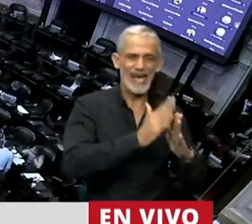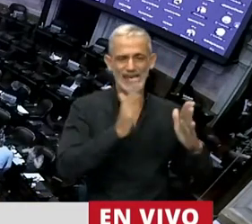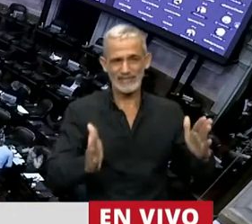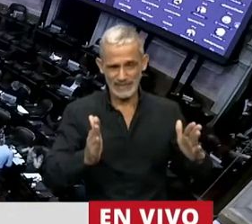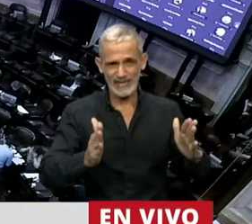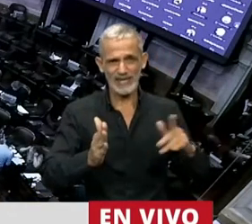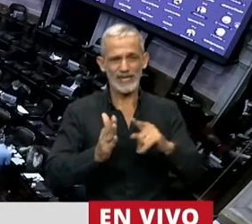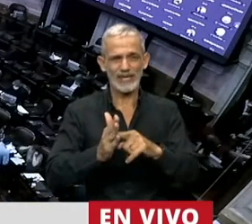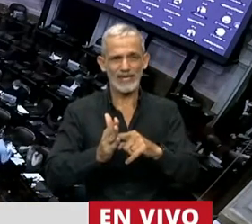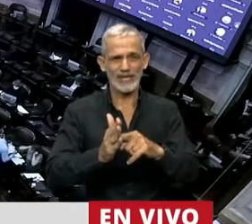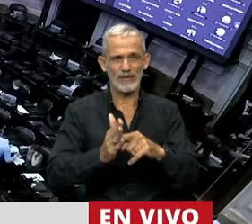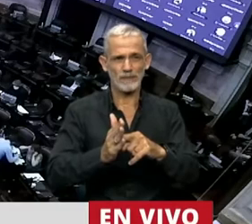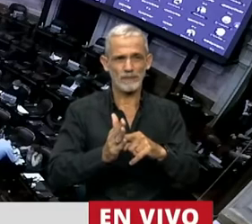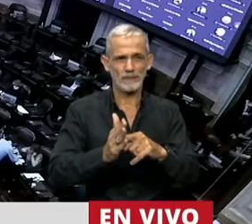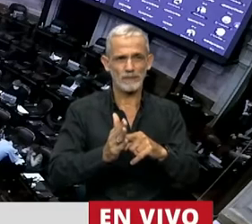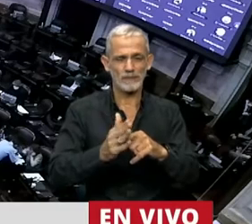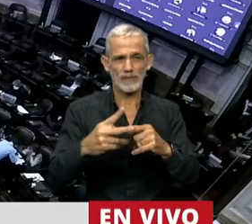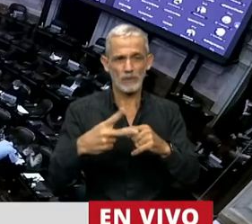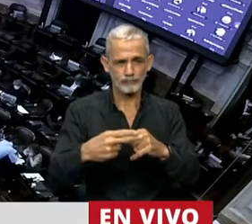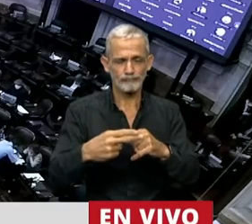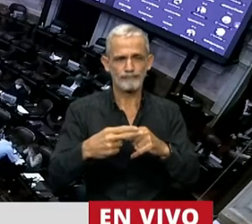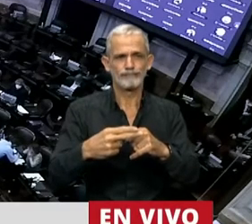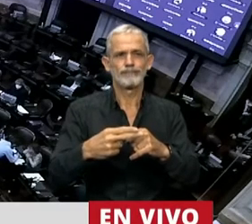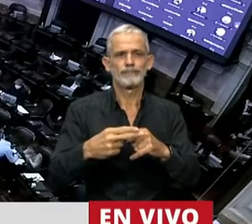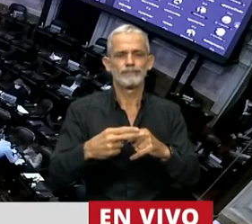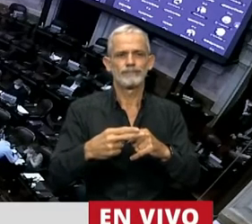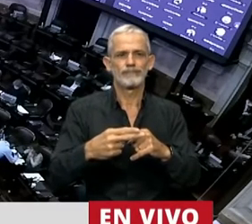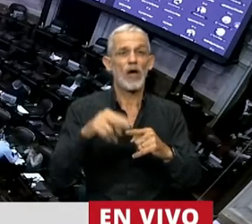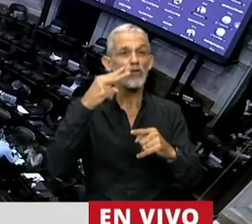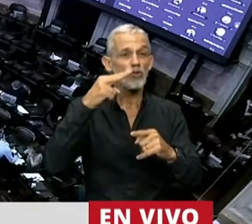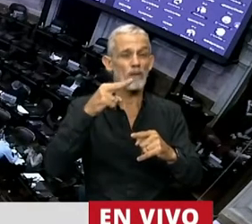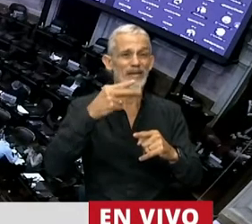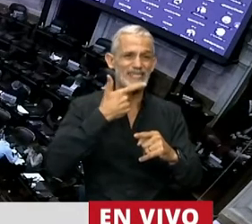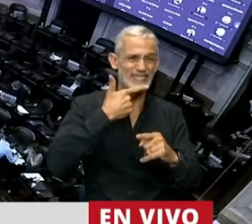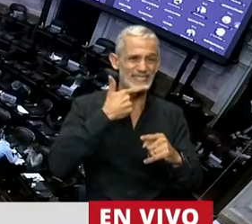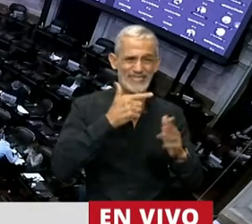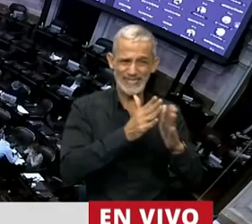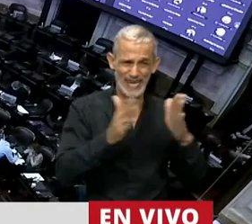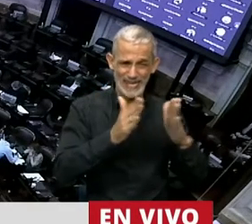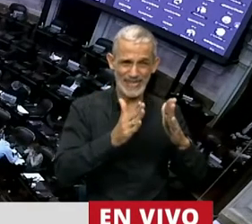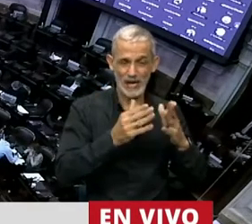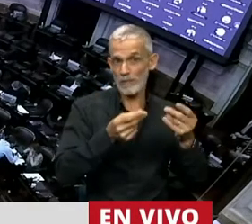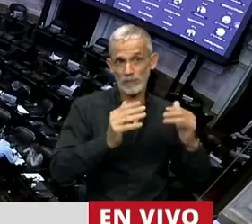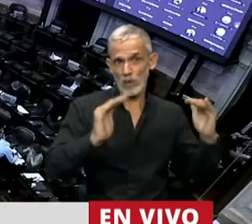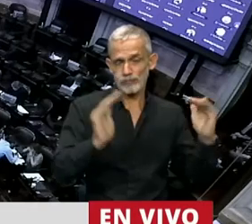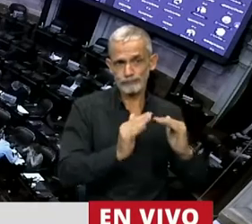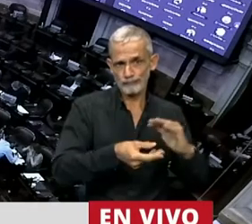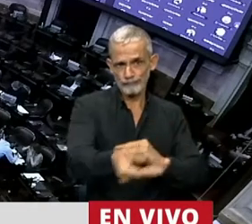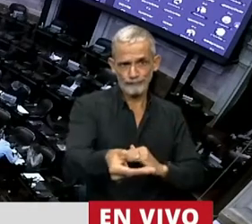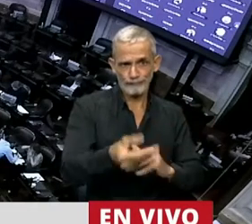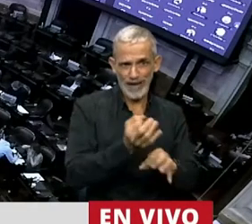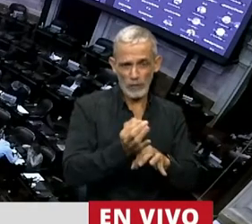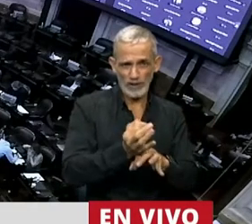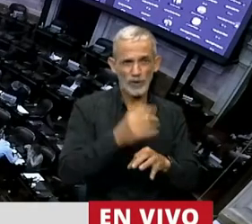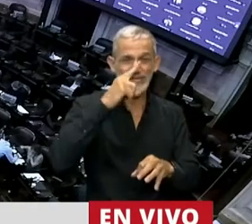2017, la disminución fue